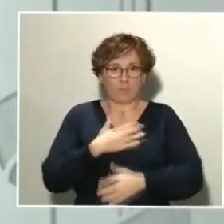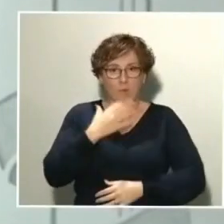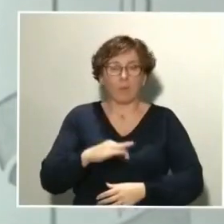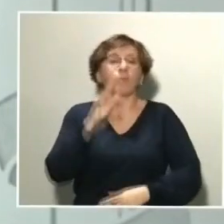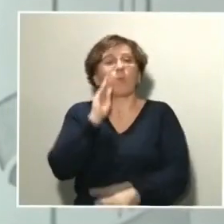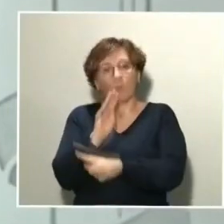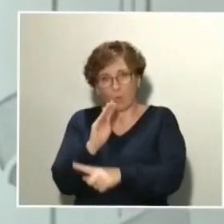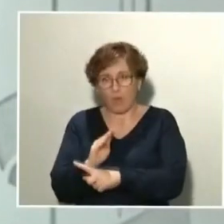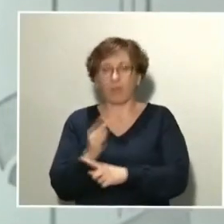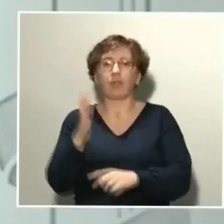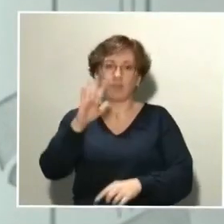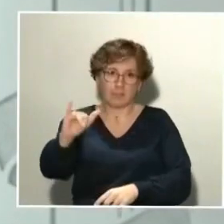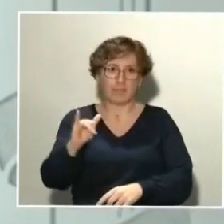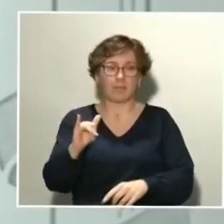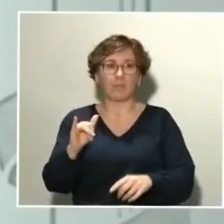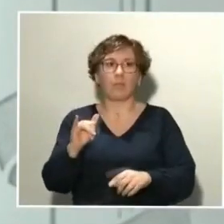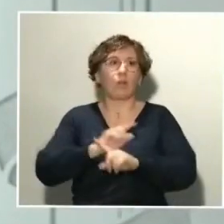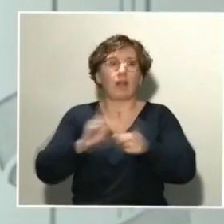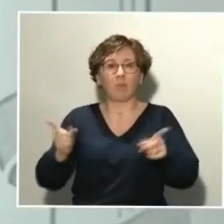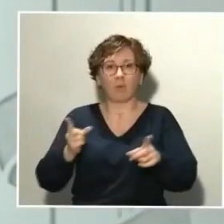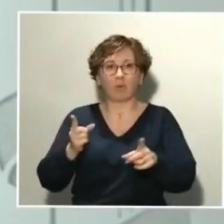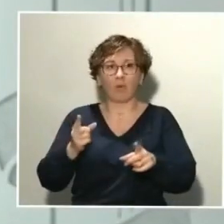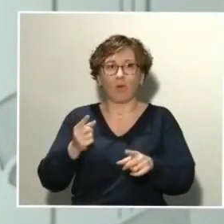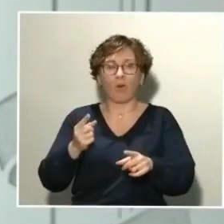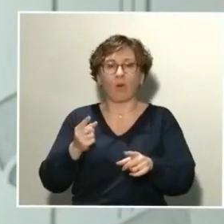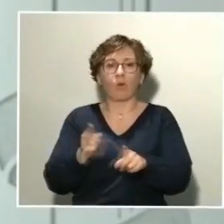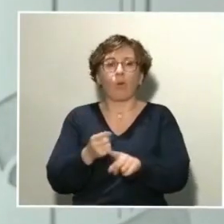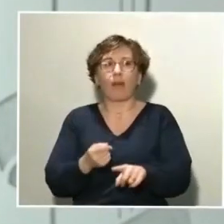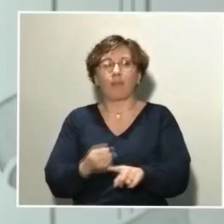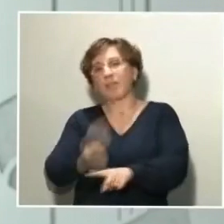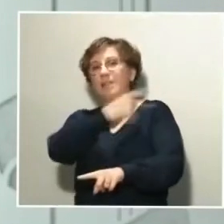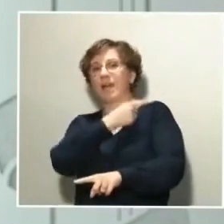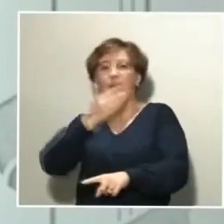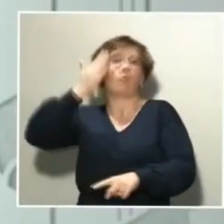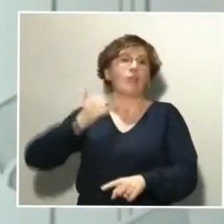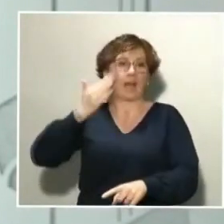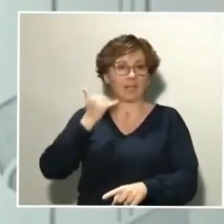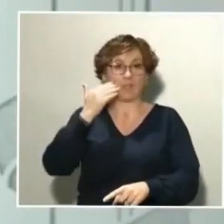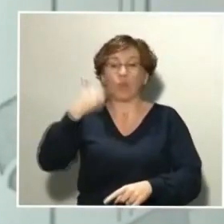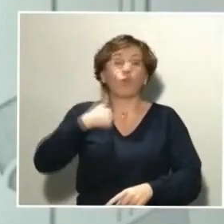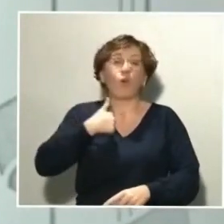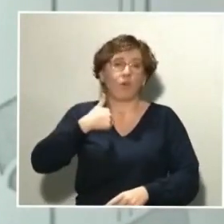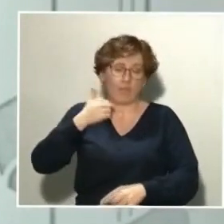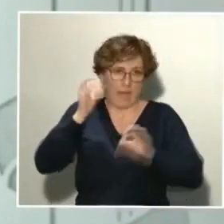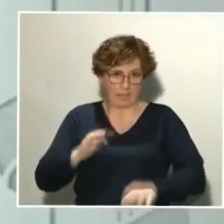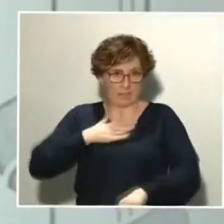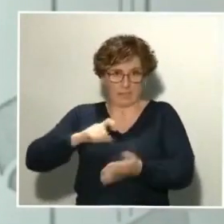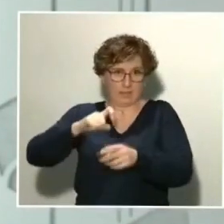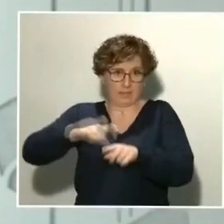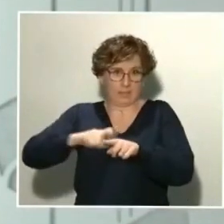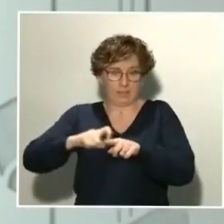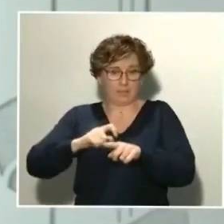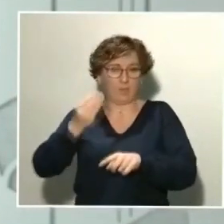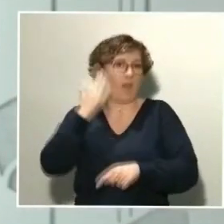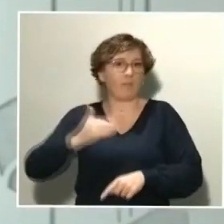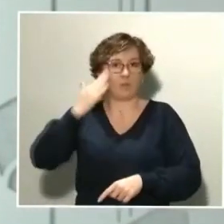exagerar, con algunas muestras de afecto, que en otras ocasiones, yo soy un tipo muy afectuoso, que en algunas otras ocasiones